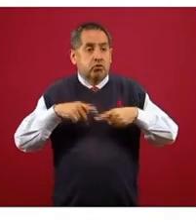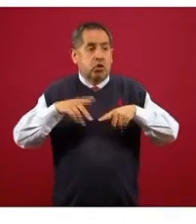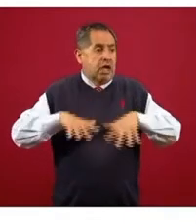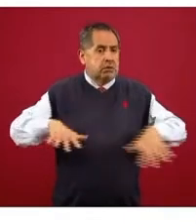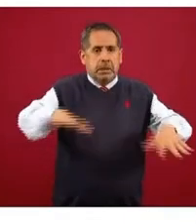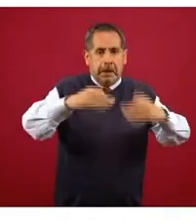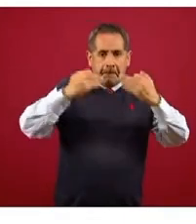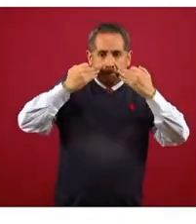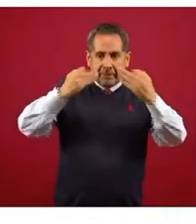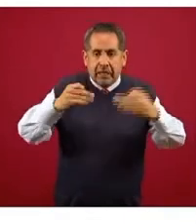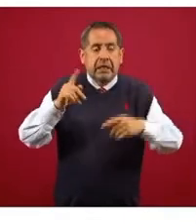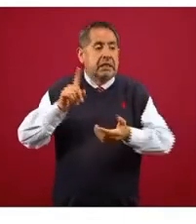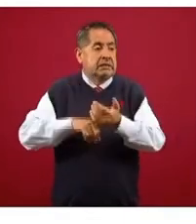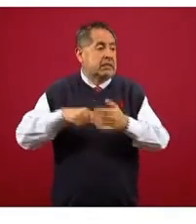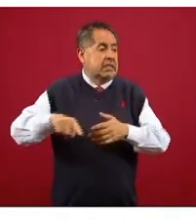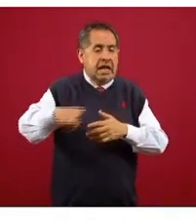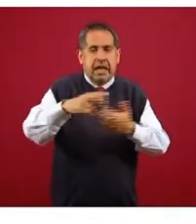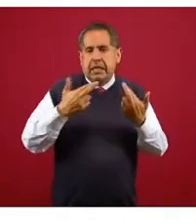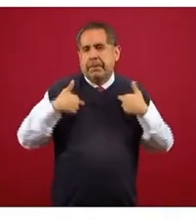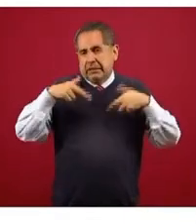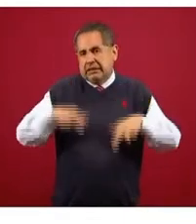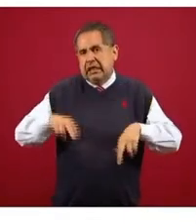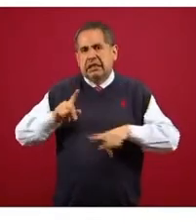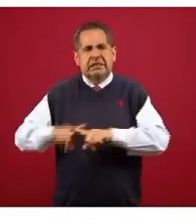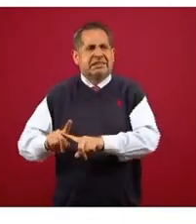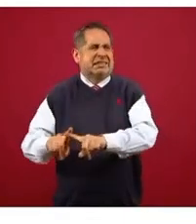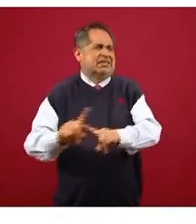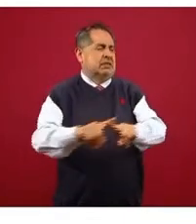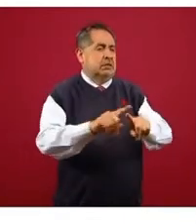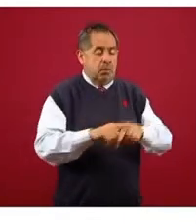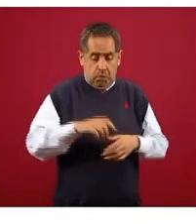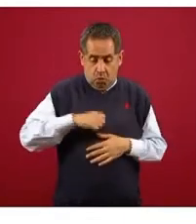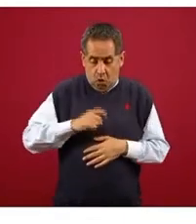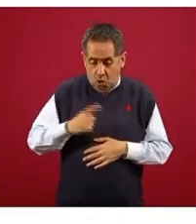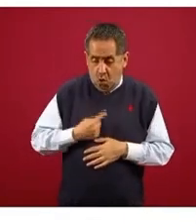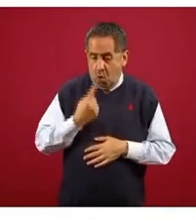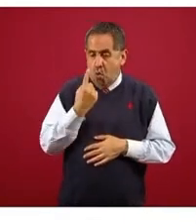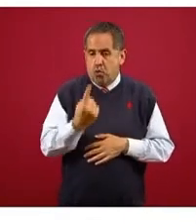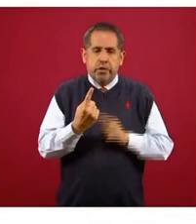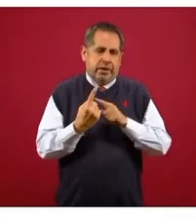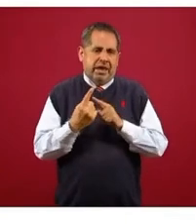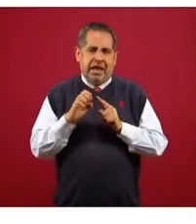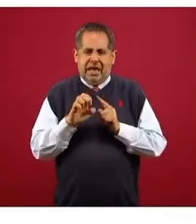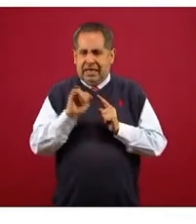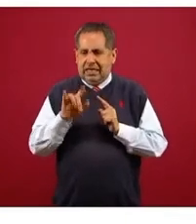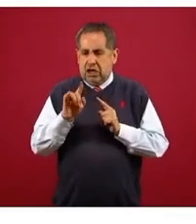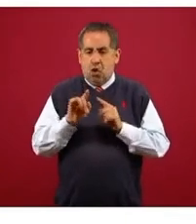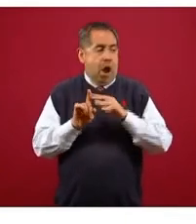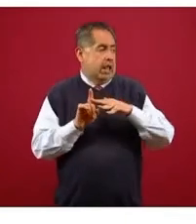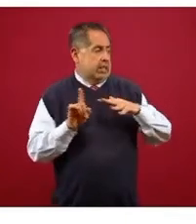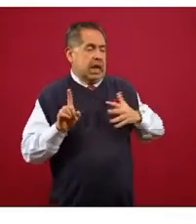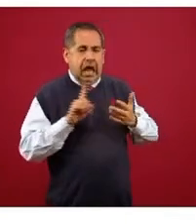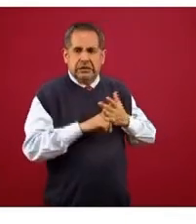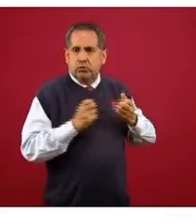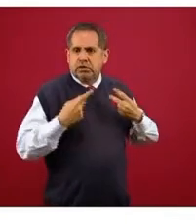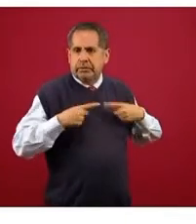8 mil usuarios representan muchísima gente, porque un usuario puede ser un ejido, entonces puede tener mucha gente.